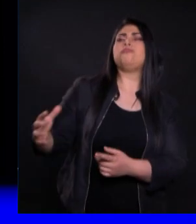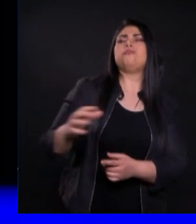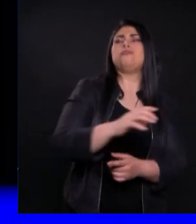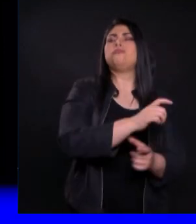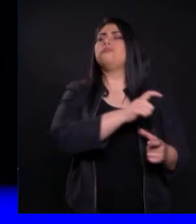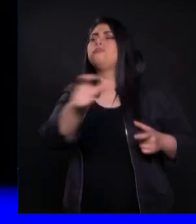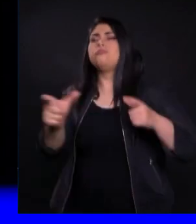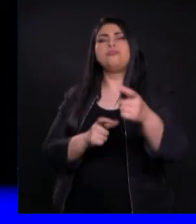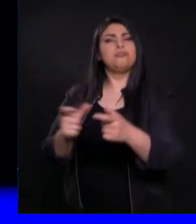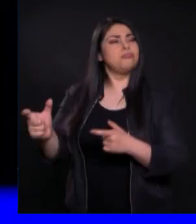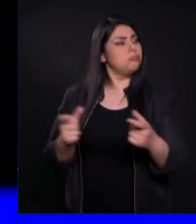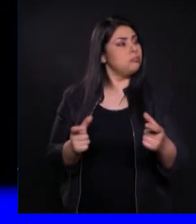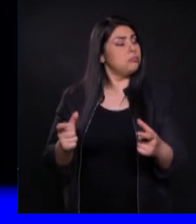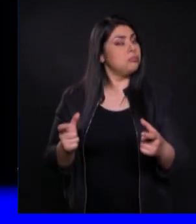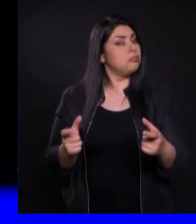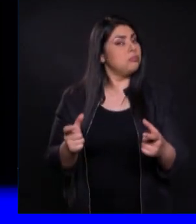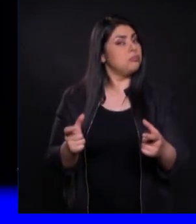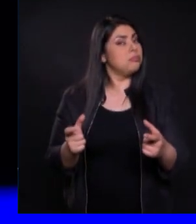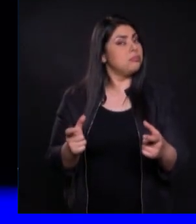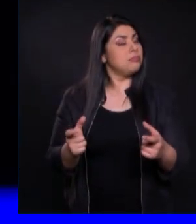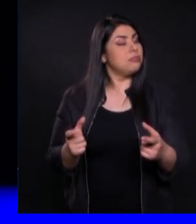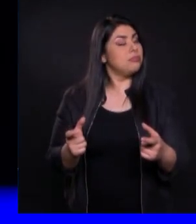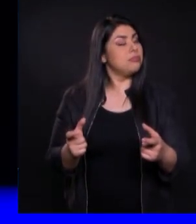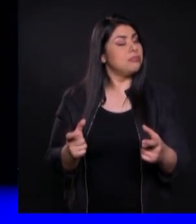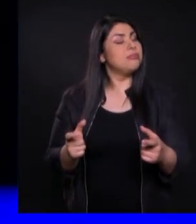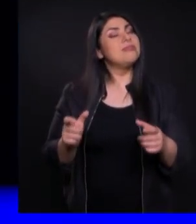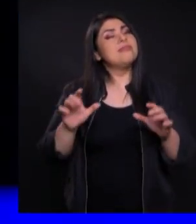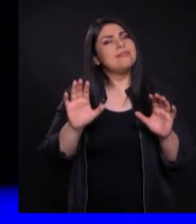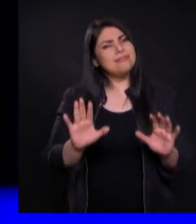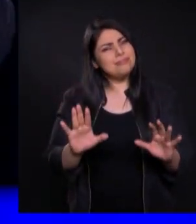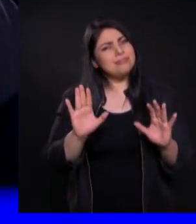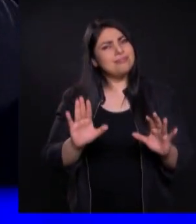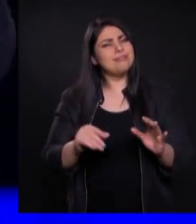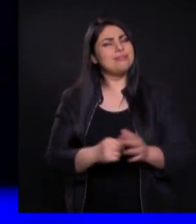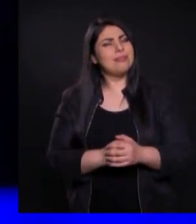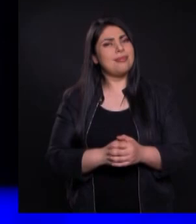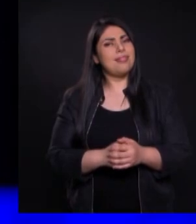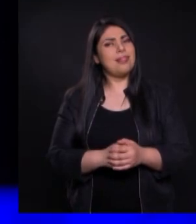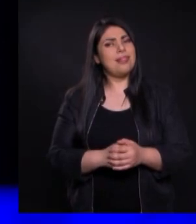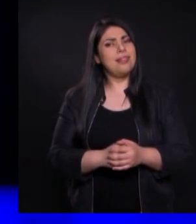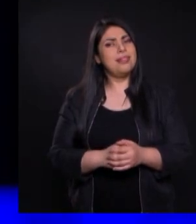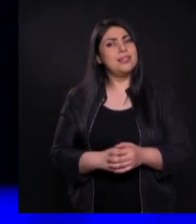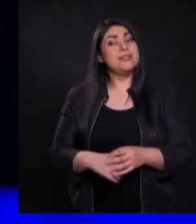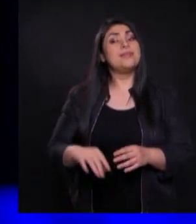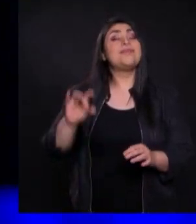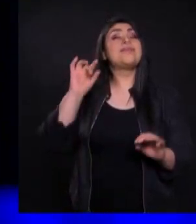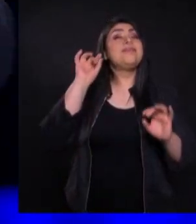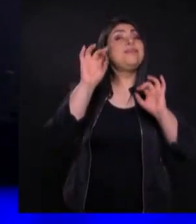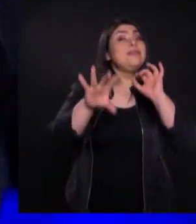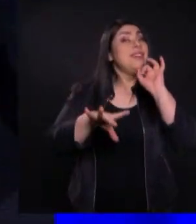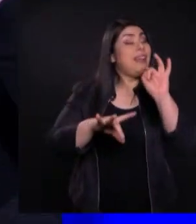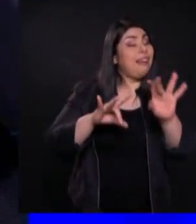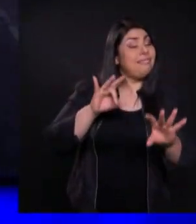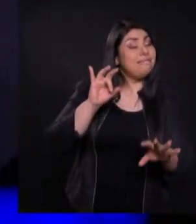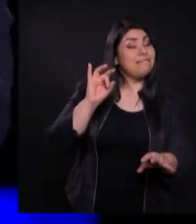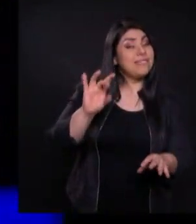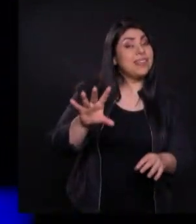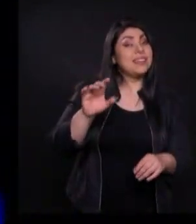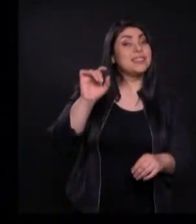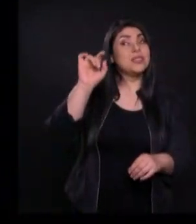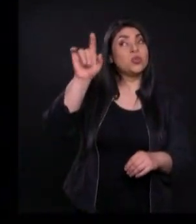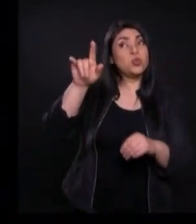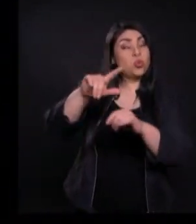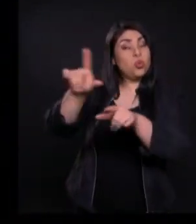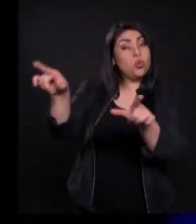Note algo Quiere decir entonces que una posición muchas veces en tu vida Atención a